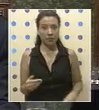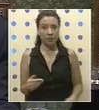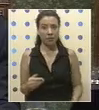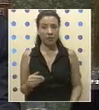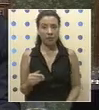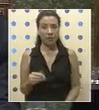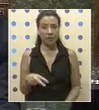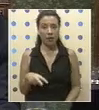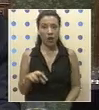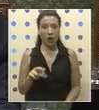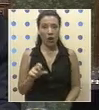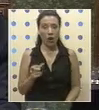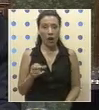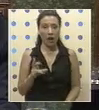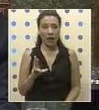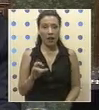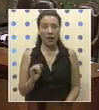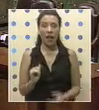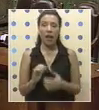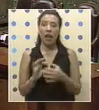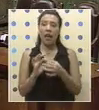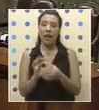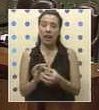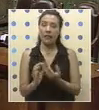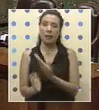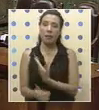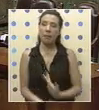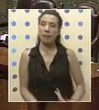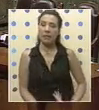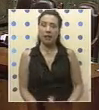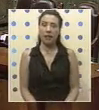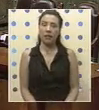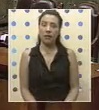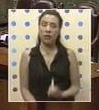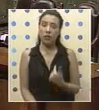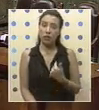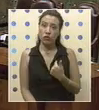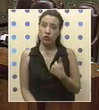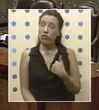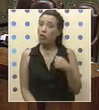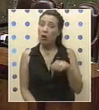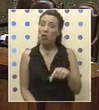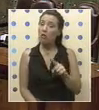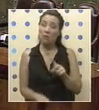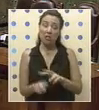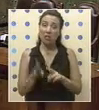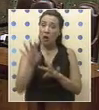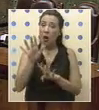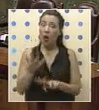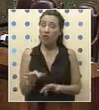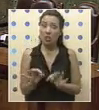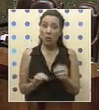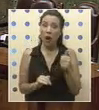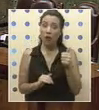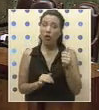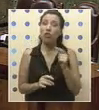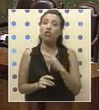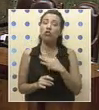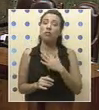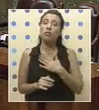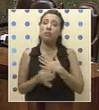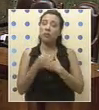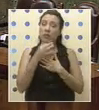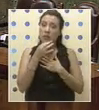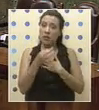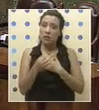Claudia Nogueira. Gracias, Presidente. Yo hoy no quiero mandar ningún oficio, ninguna autoridad, sino manifestar